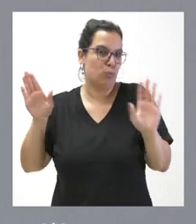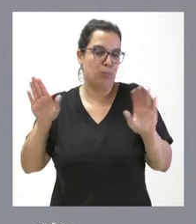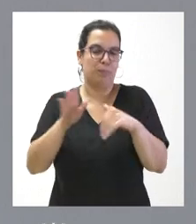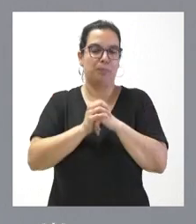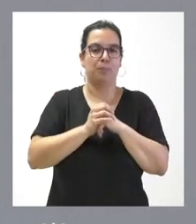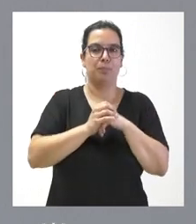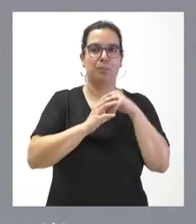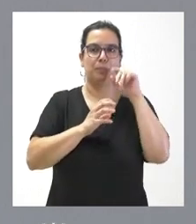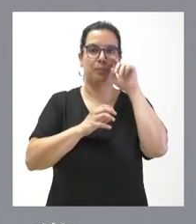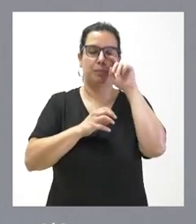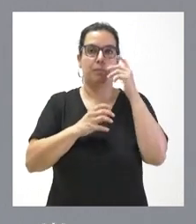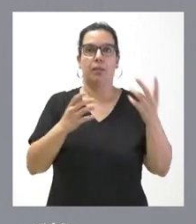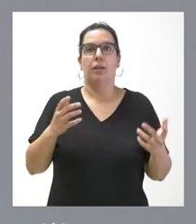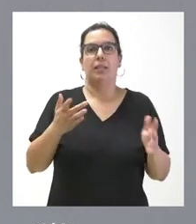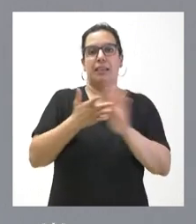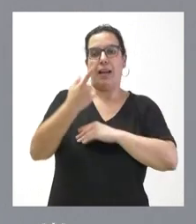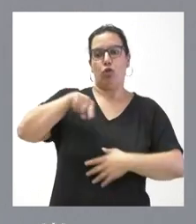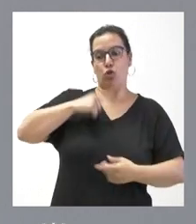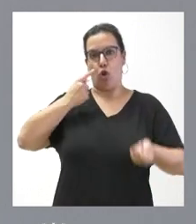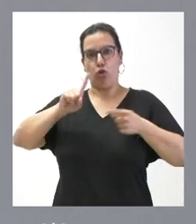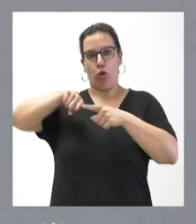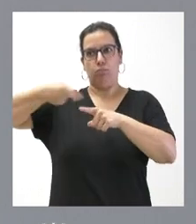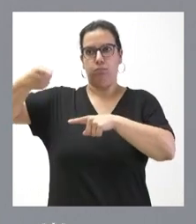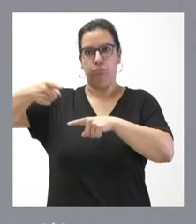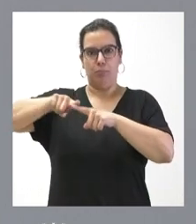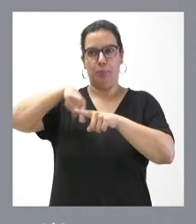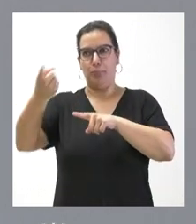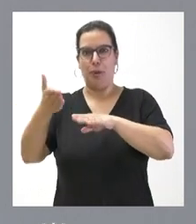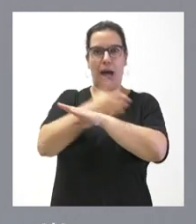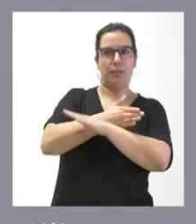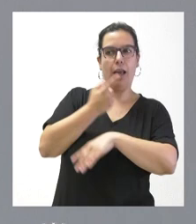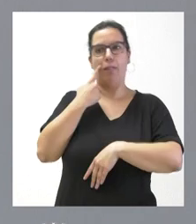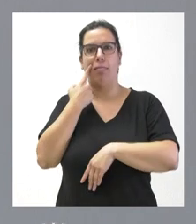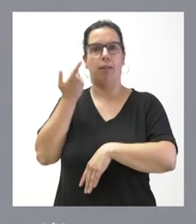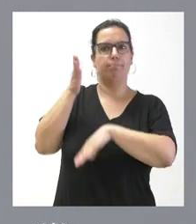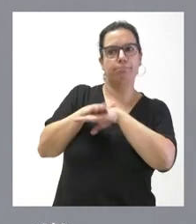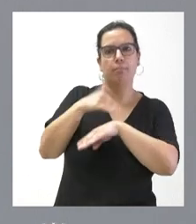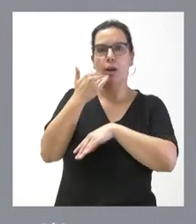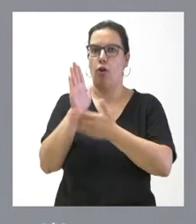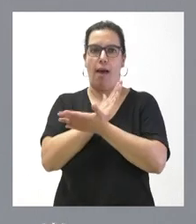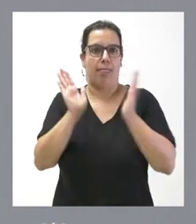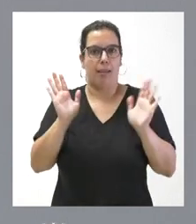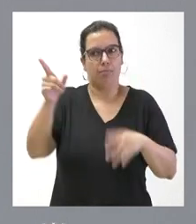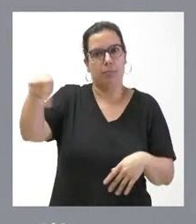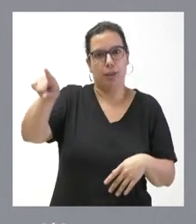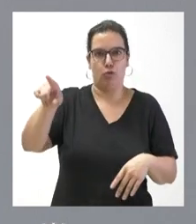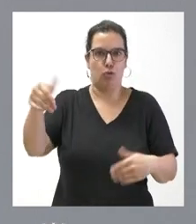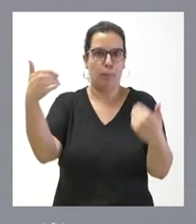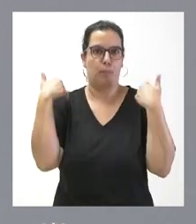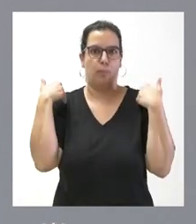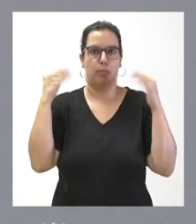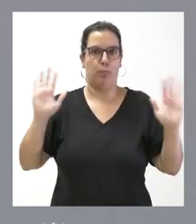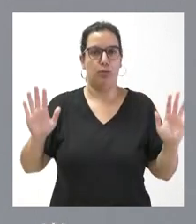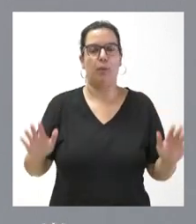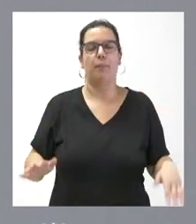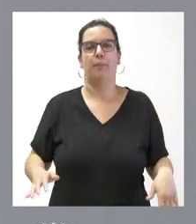representantes municipales, no está sometido al control previo y fiscalización de la comunidad autónoma la actuación de todos y cada uno de